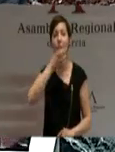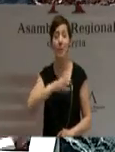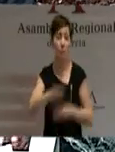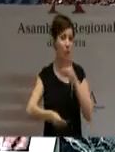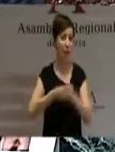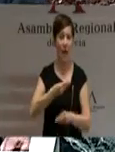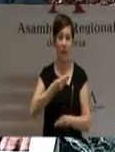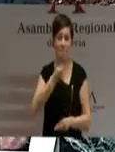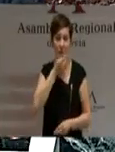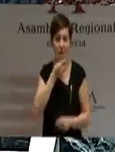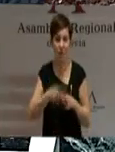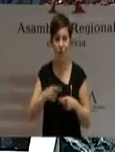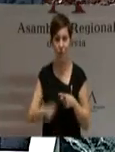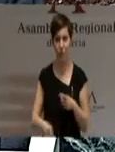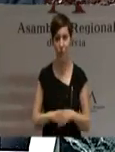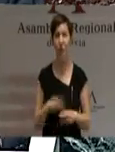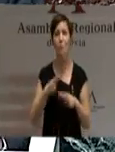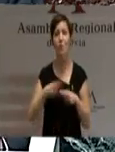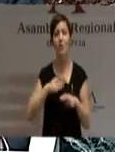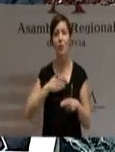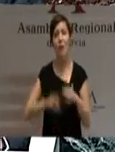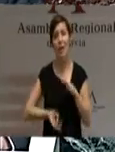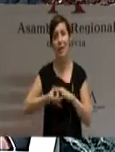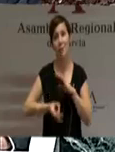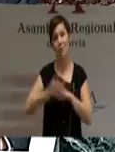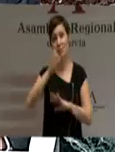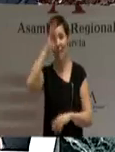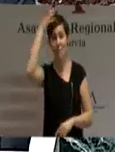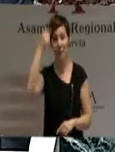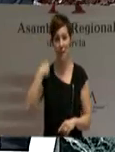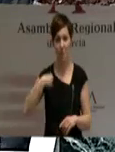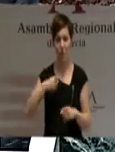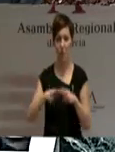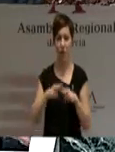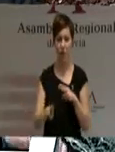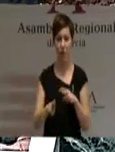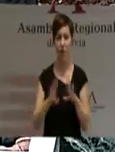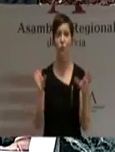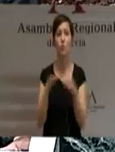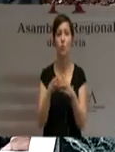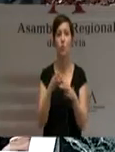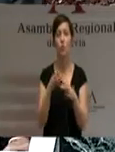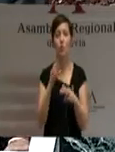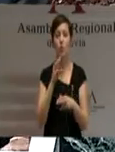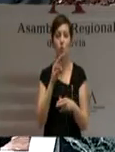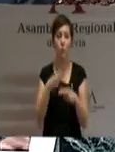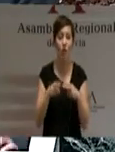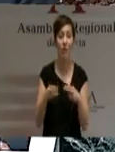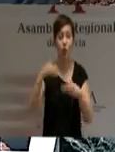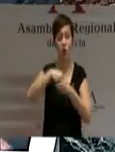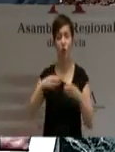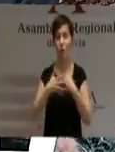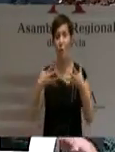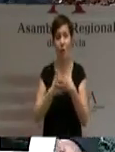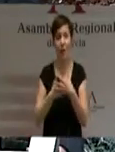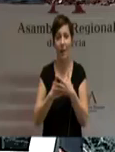La política no es un invento de los políticos. Los partidos políticos en democracia son imprescindibles. El artículo